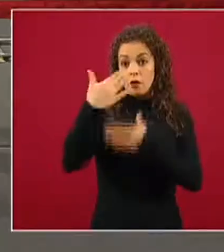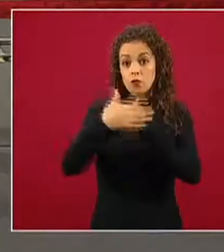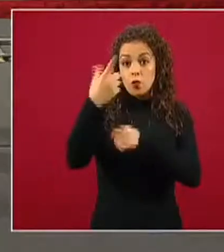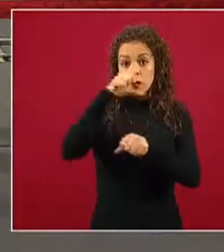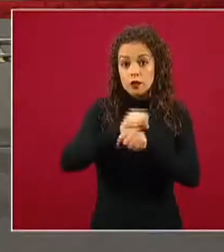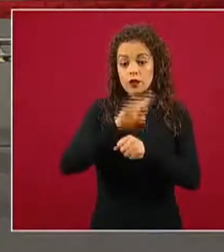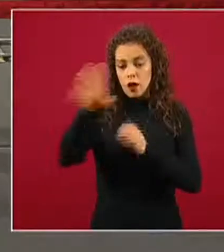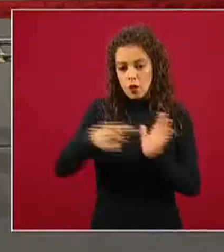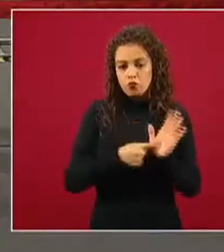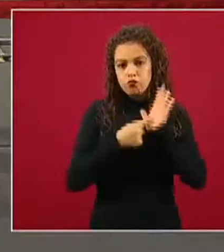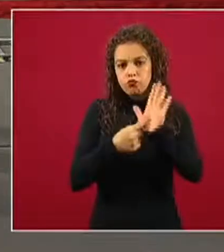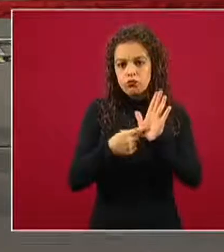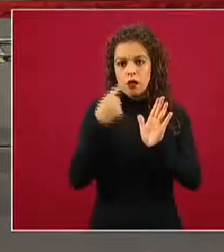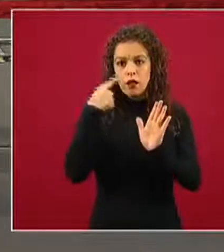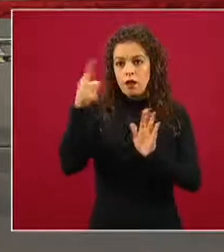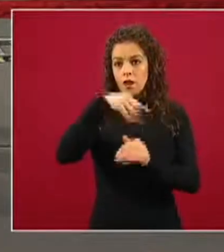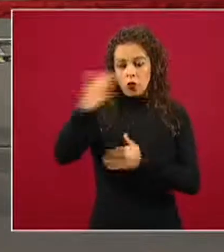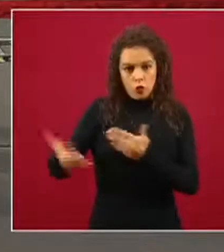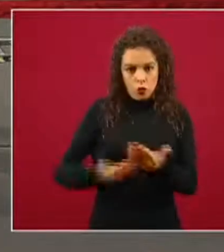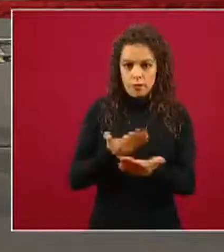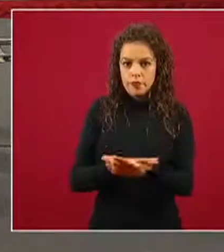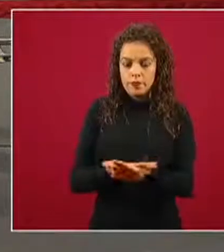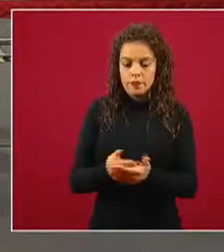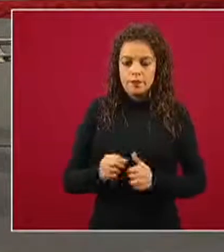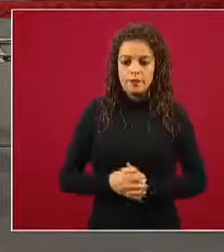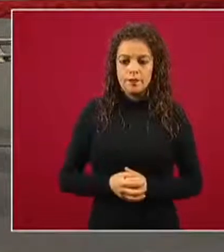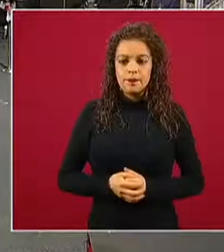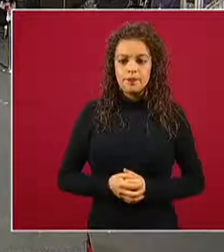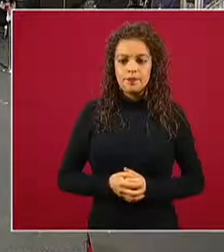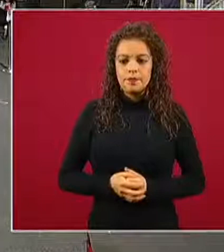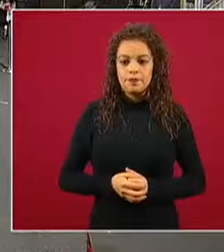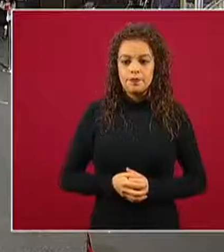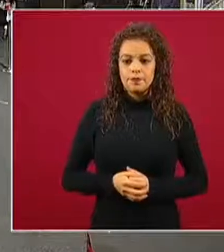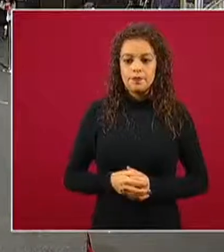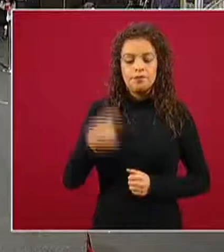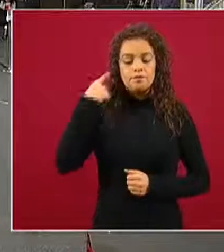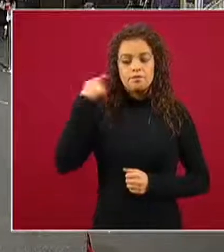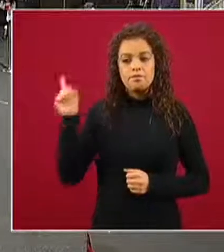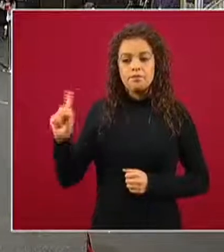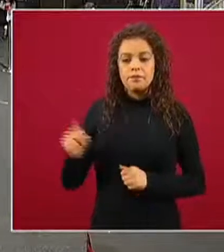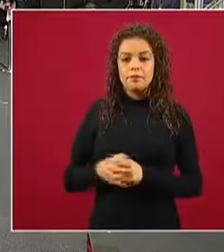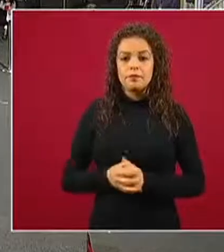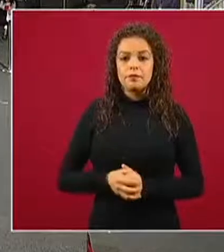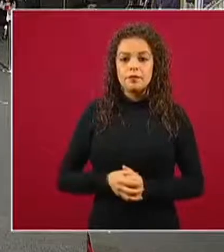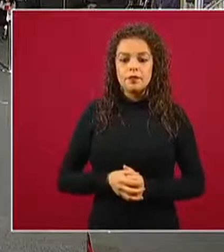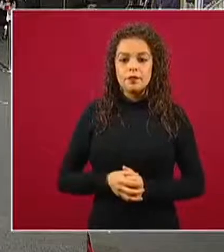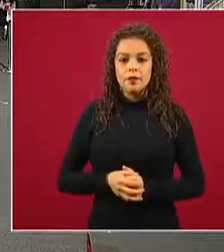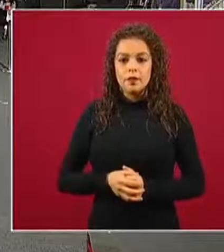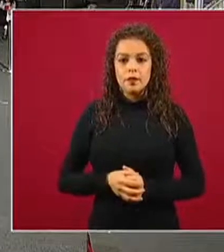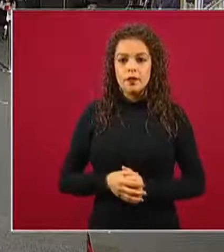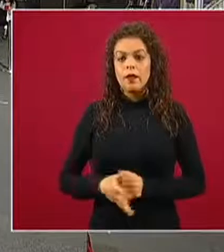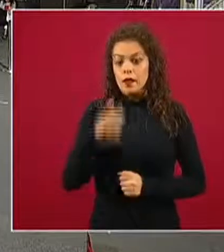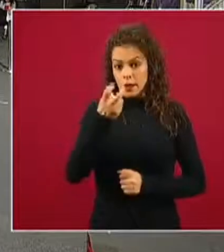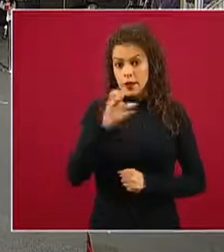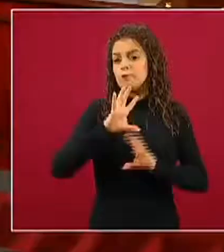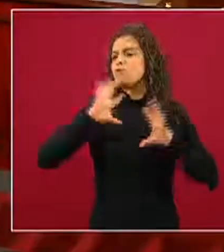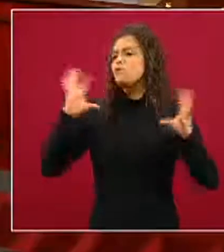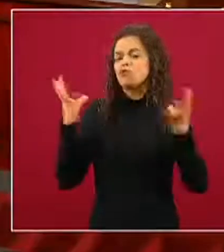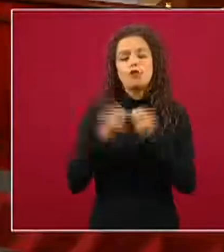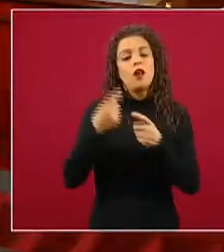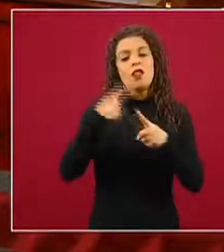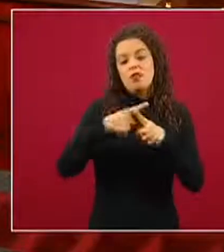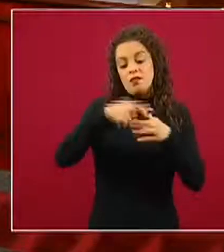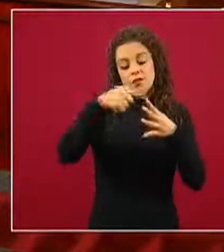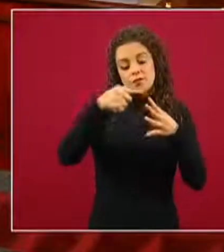semana. ¿Cuáles los factores que deberían de darse? Ahí básicamente son un conjunto de factores.